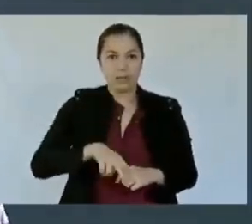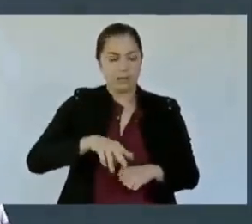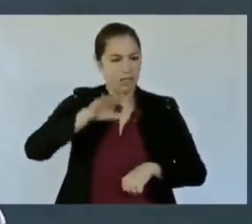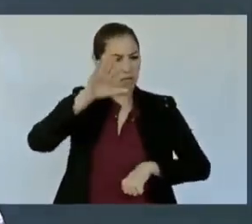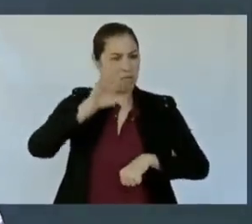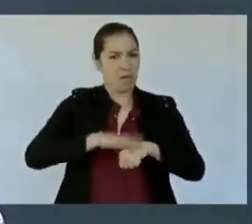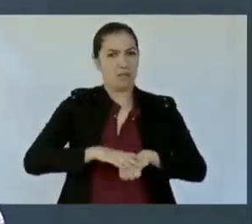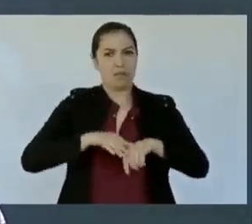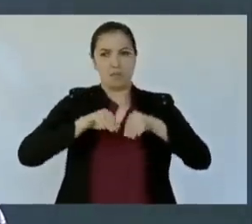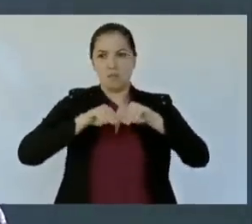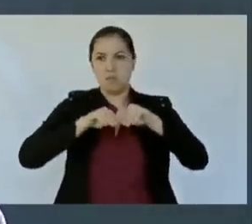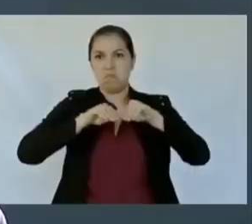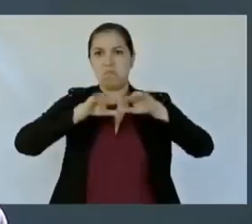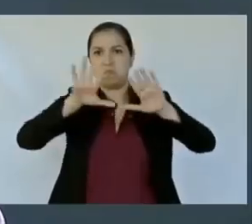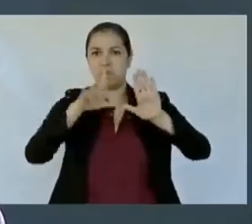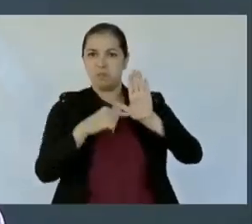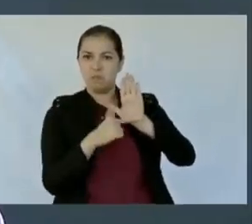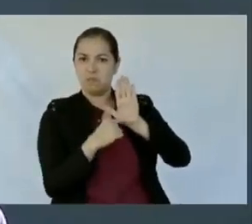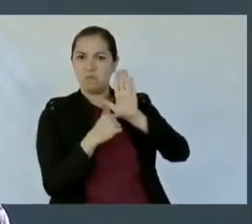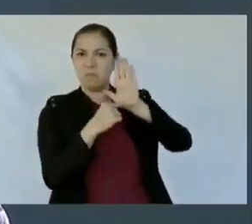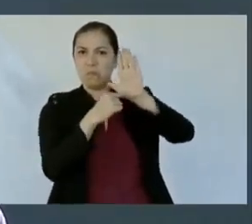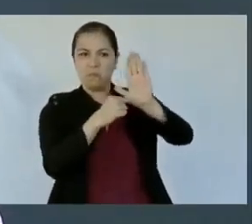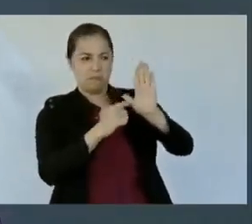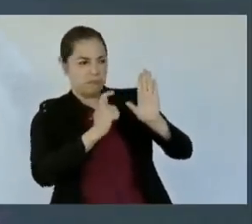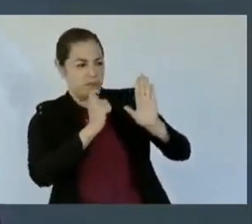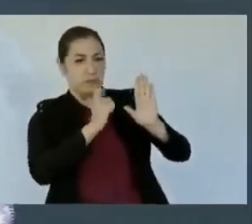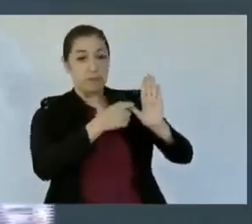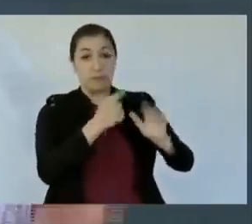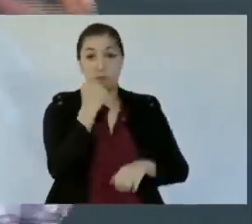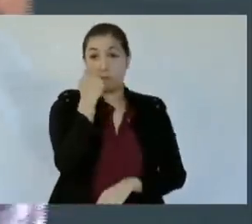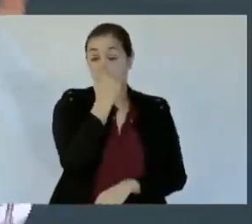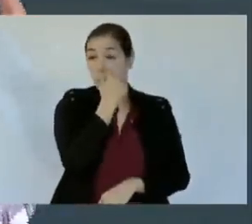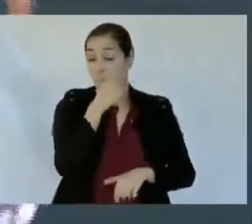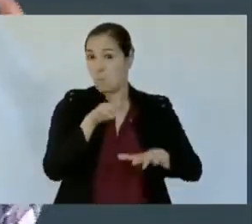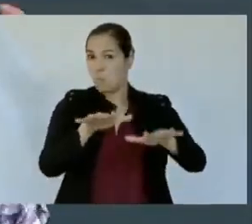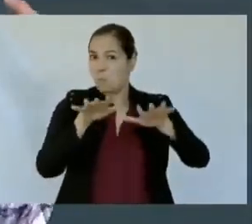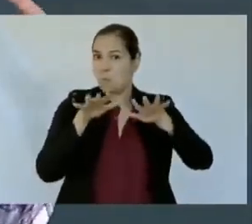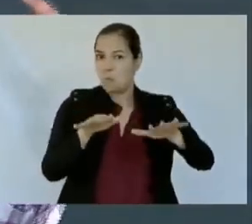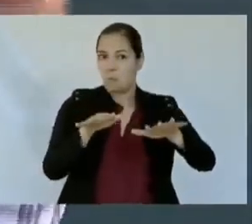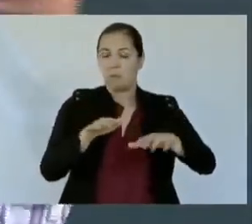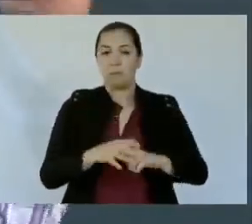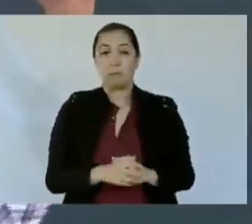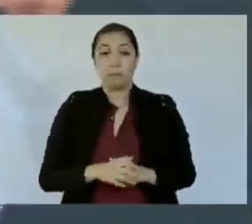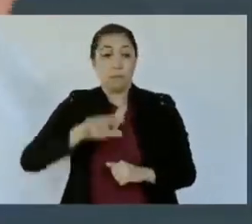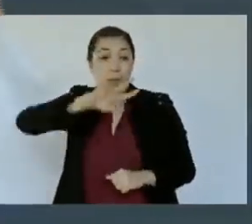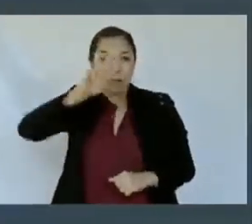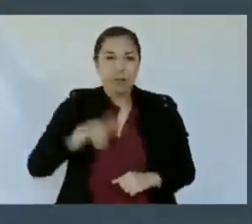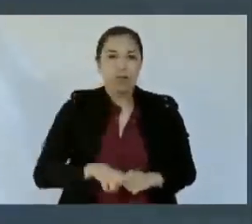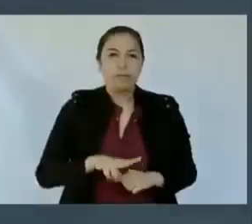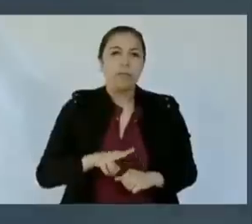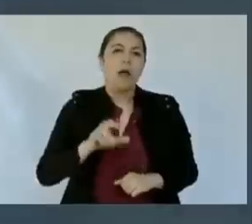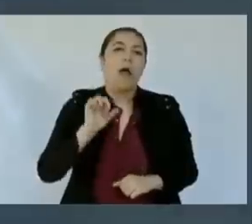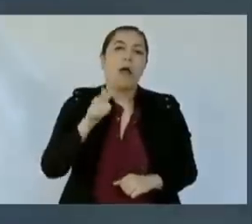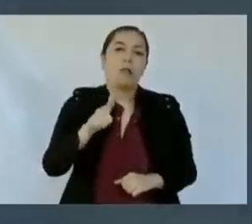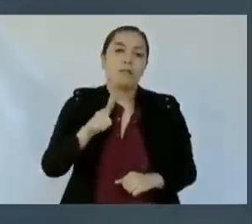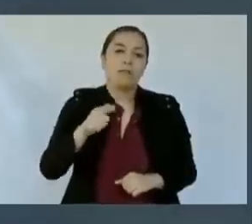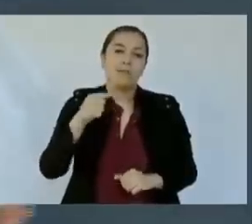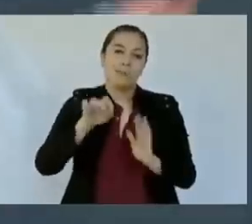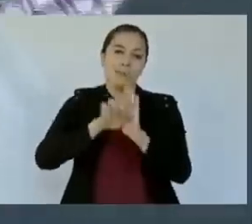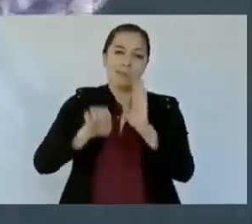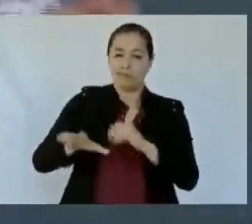y a significar es impresionante. O sea, si algo está olvidado es la sierra